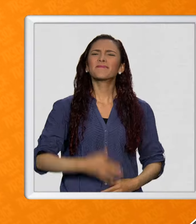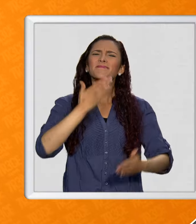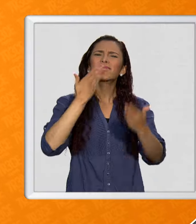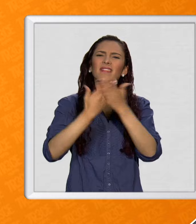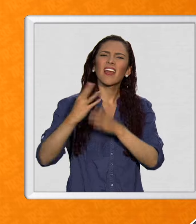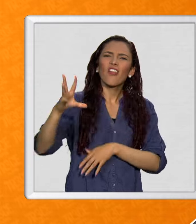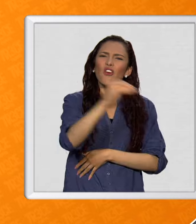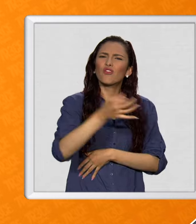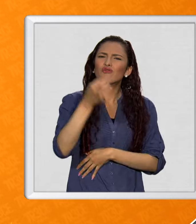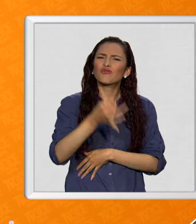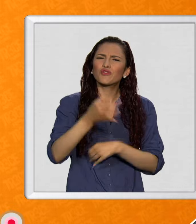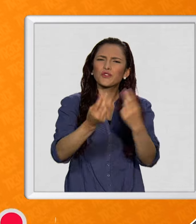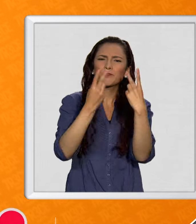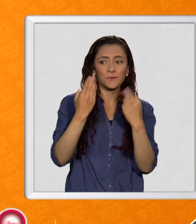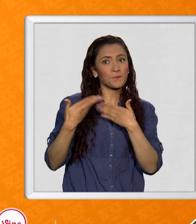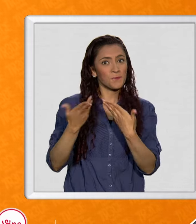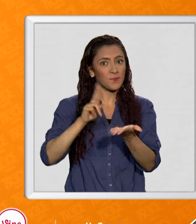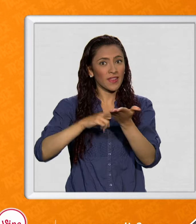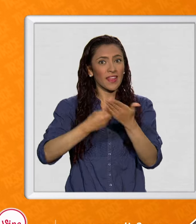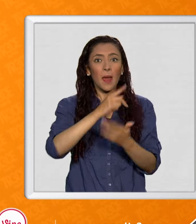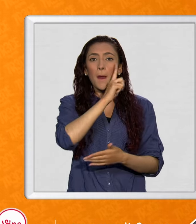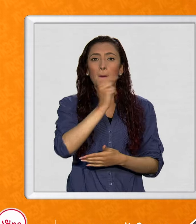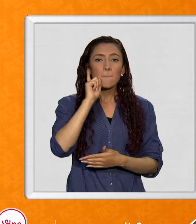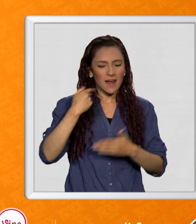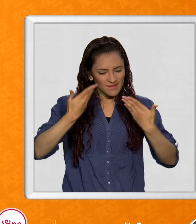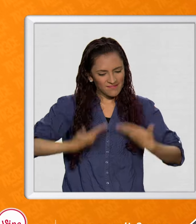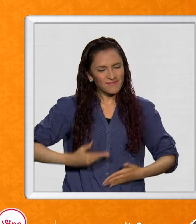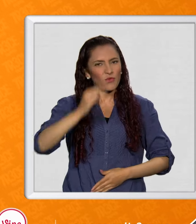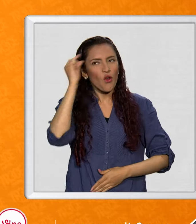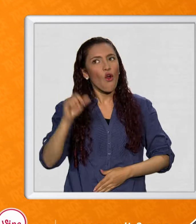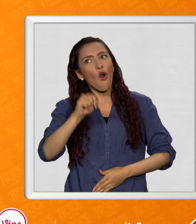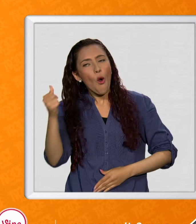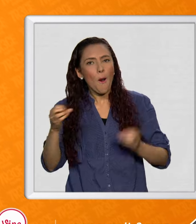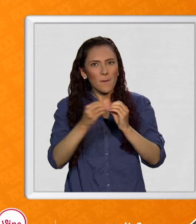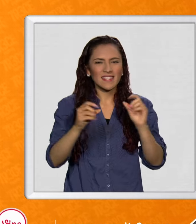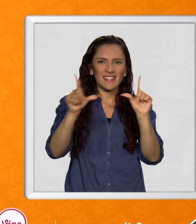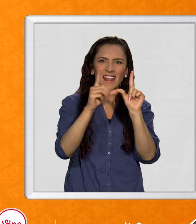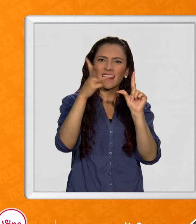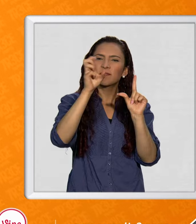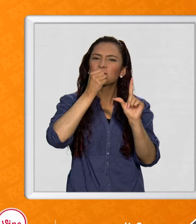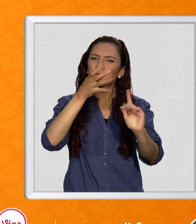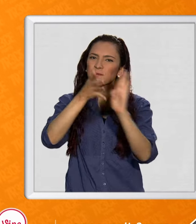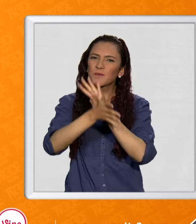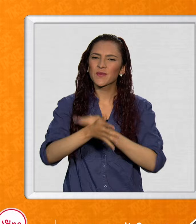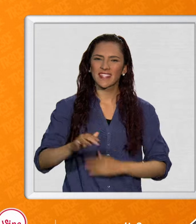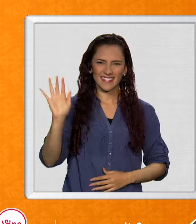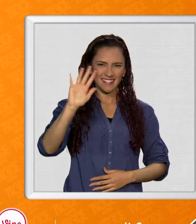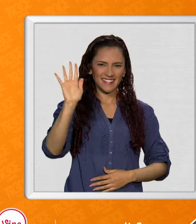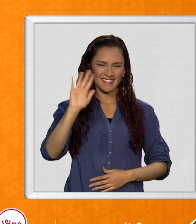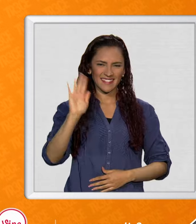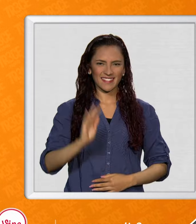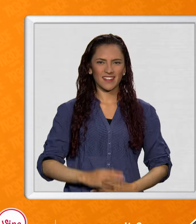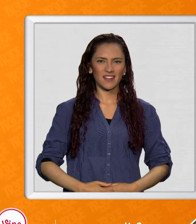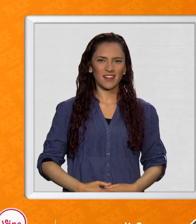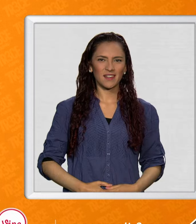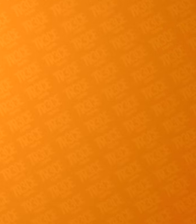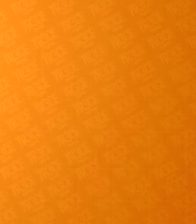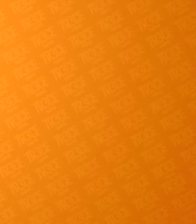Gracias a todos por siempre acompañarnos. Ella es Mayra, soy López. Y en cualquier momento, lugar y pantalla, más 13 News. Chao.